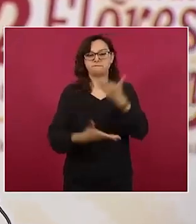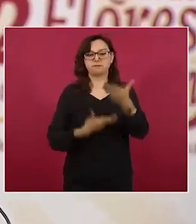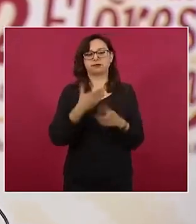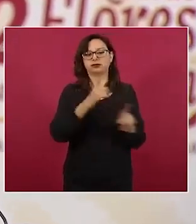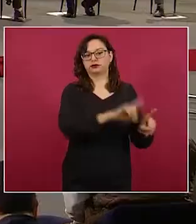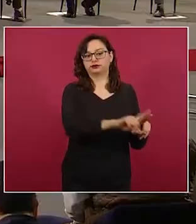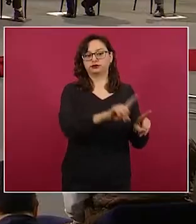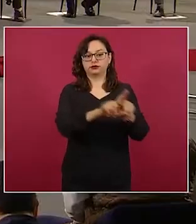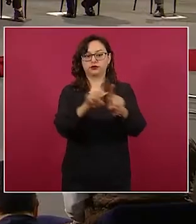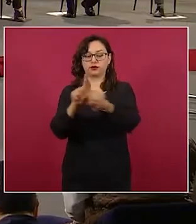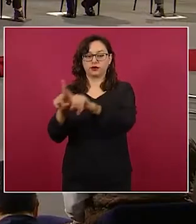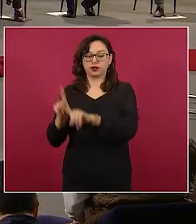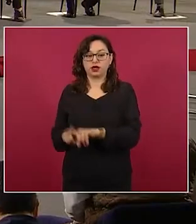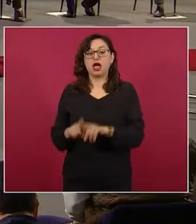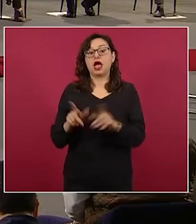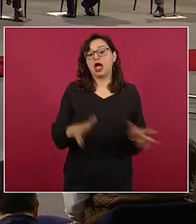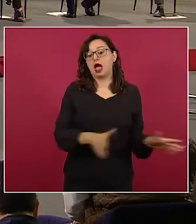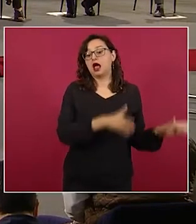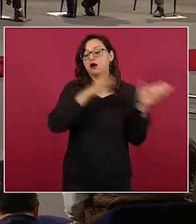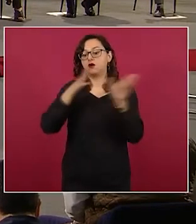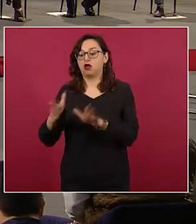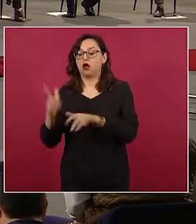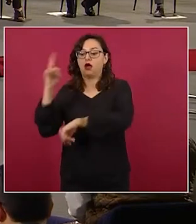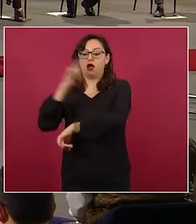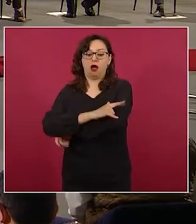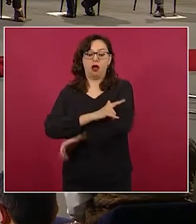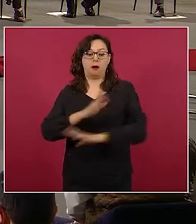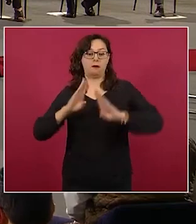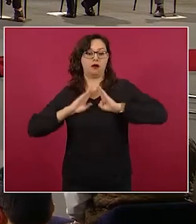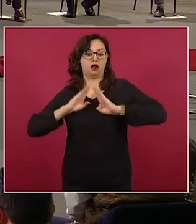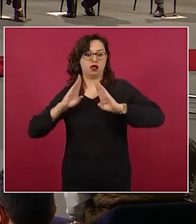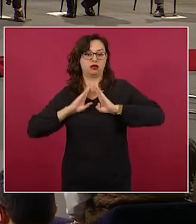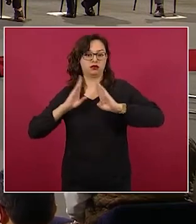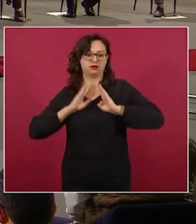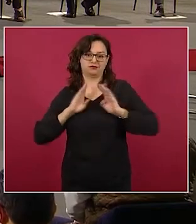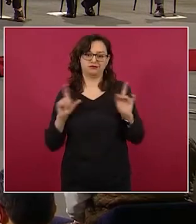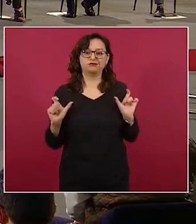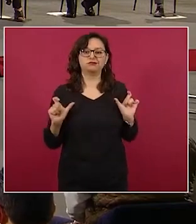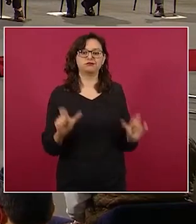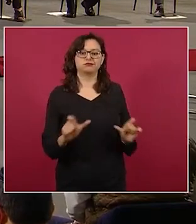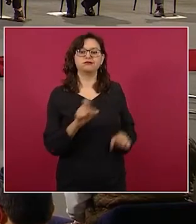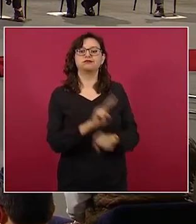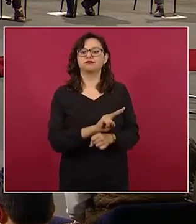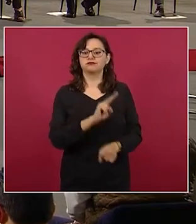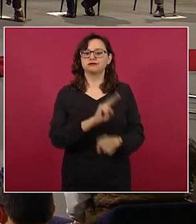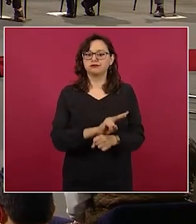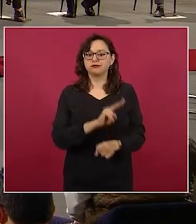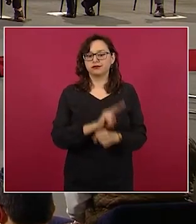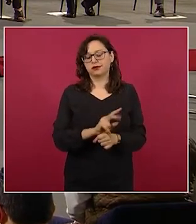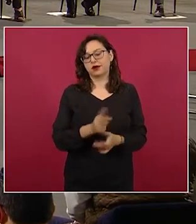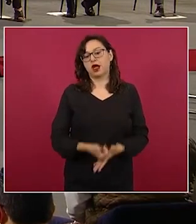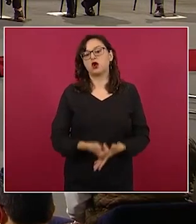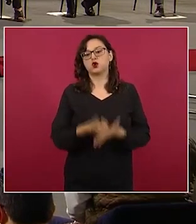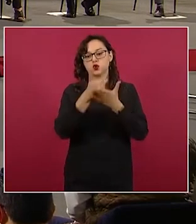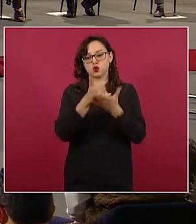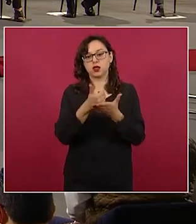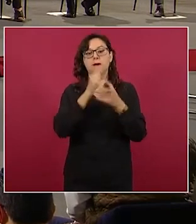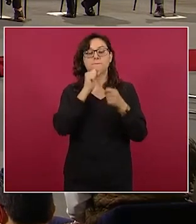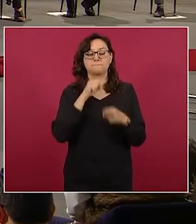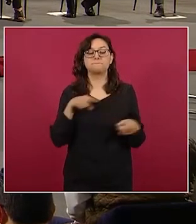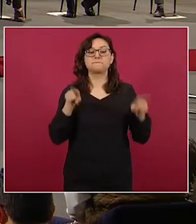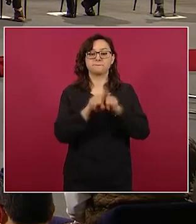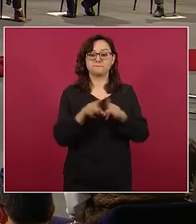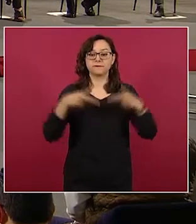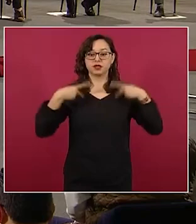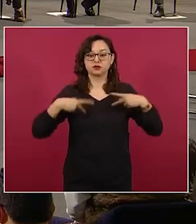Una base aérea militar polivalente que va a fortalecer la seguridad y vigilancia del espacio aéreo nacional, va a auxiliar a la